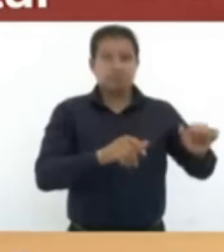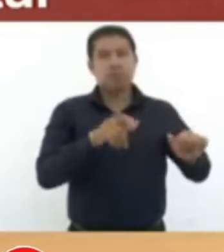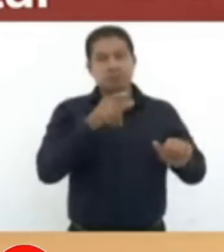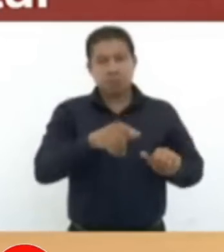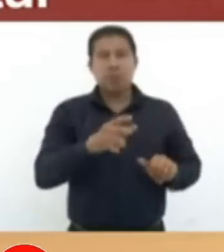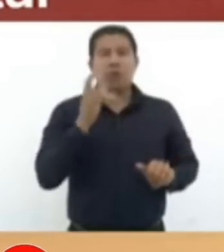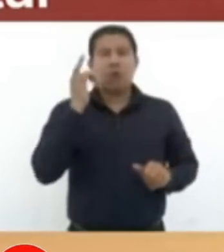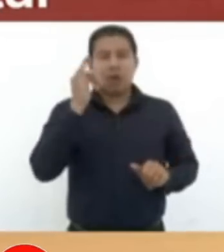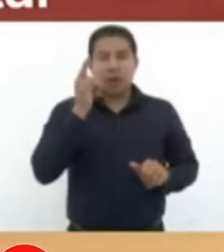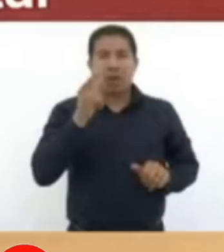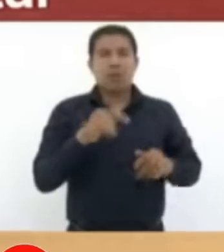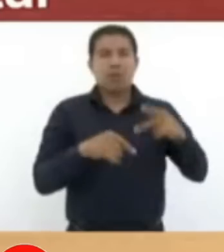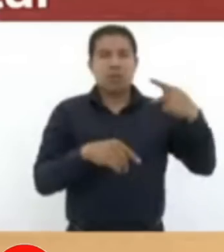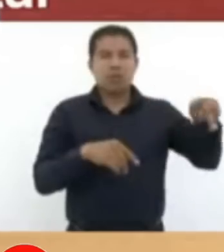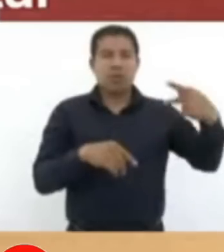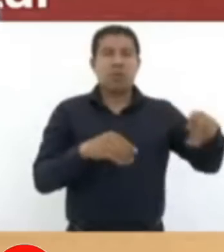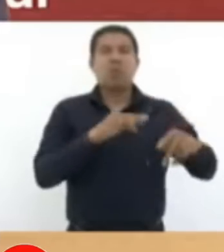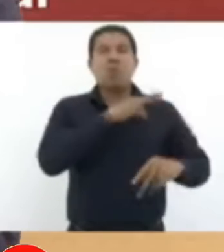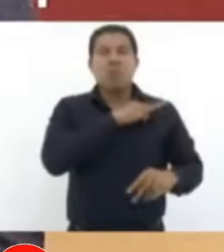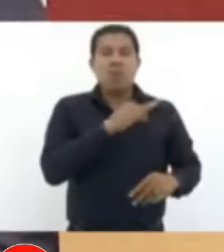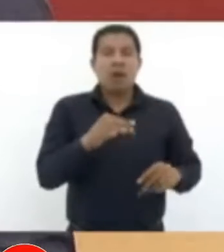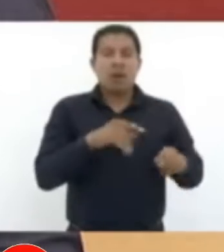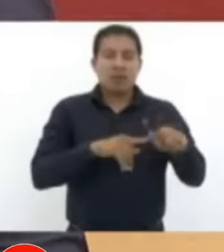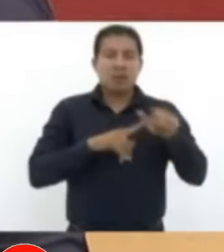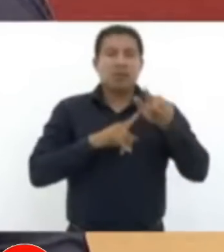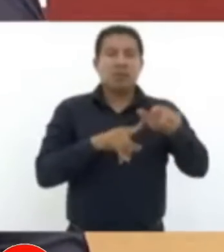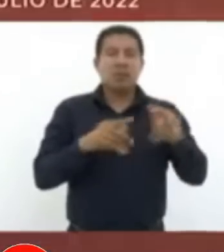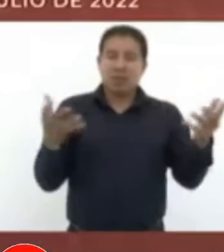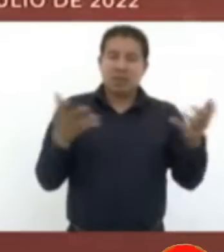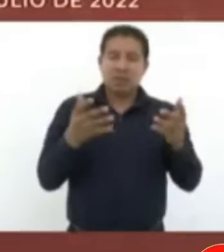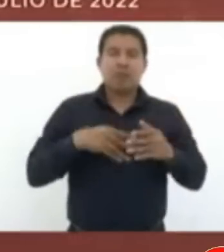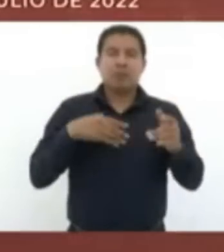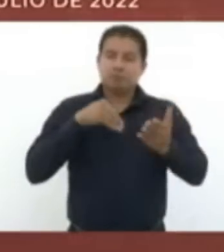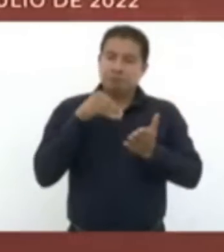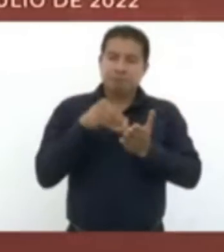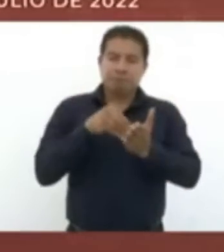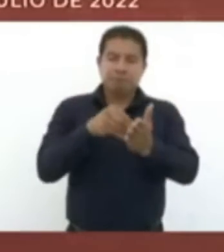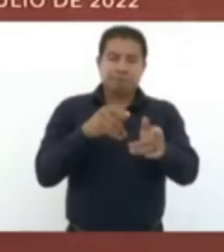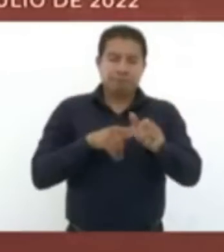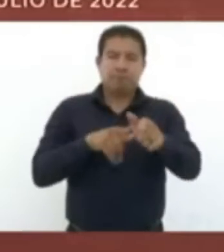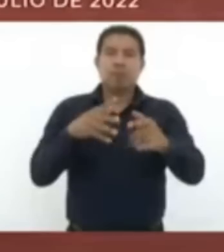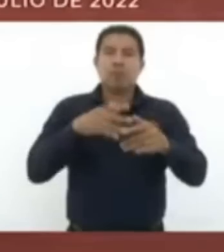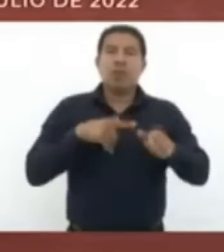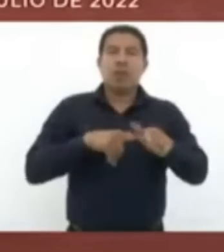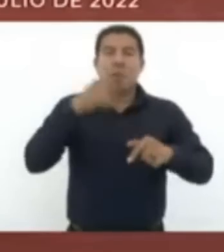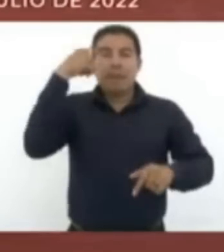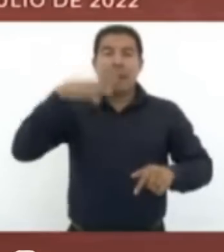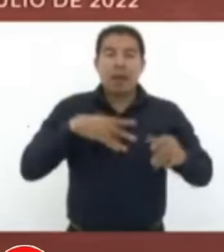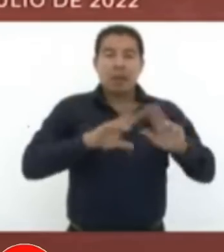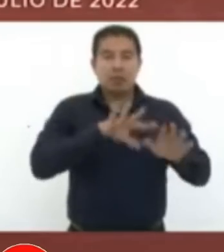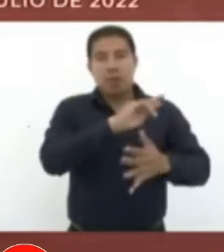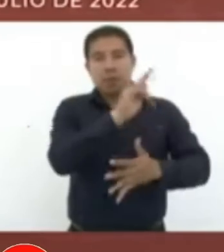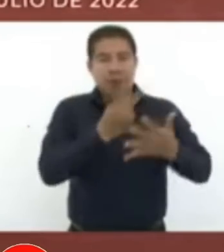tenga que continuar con todos los programas de